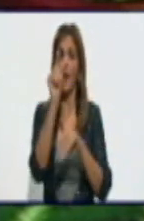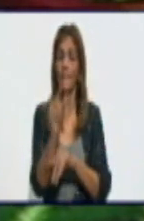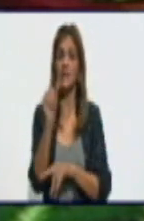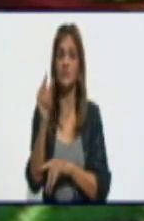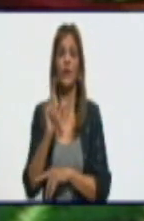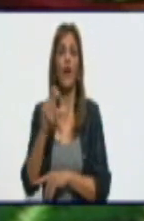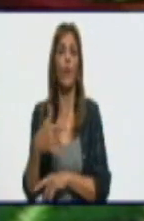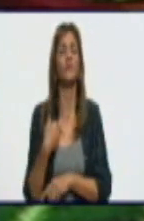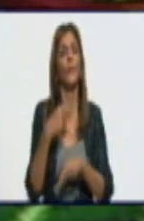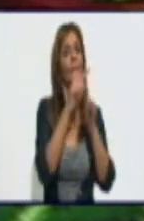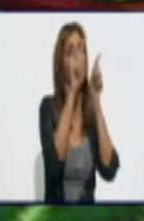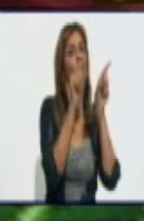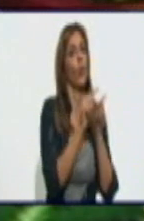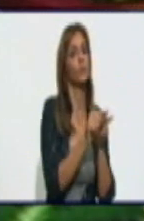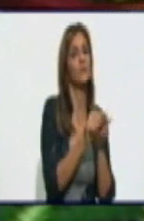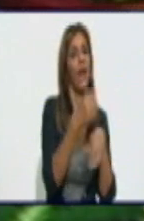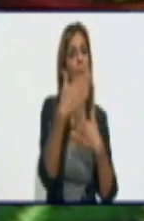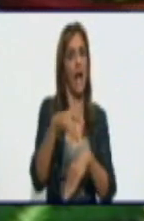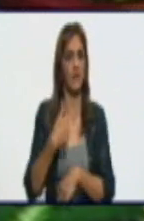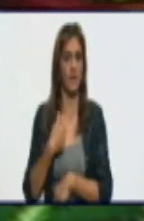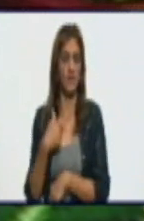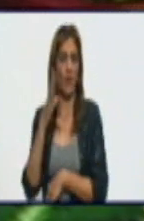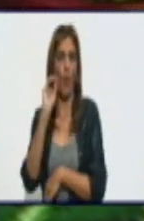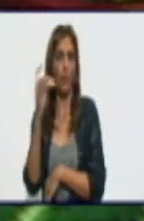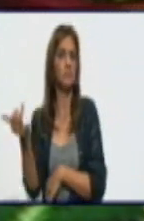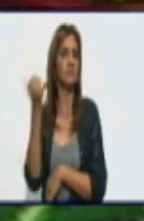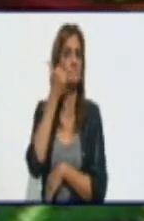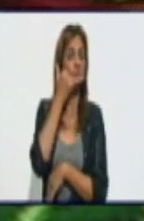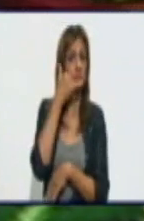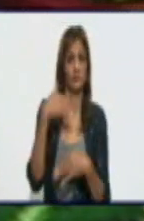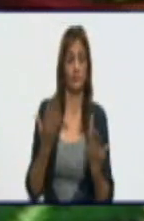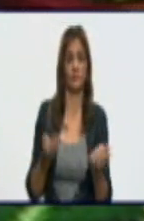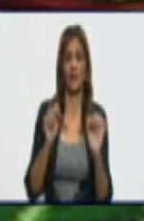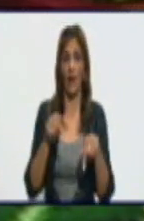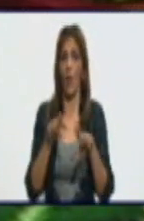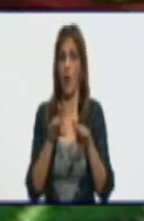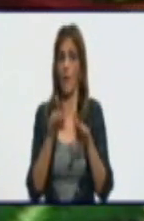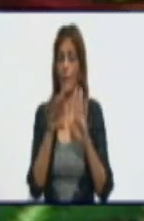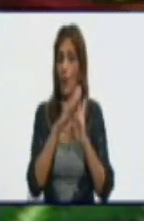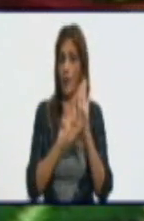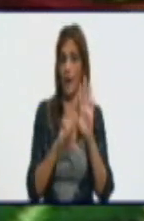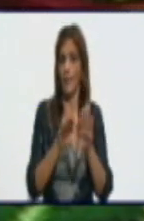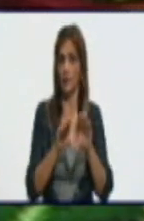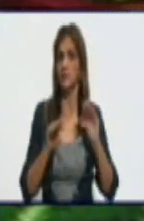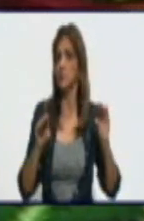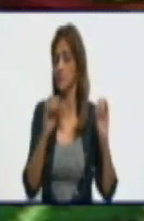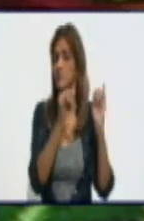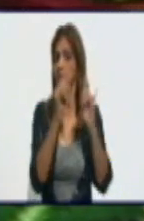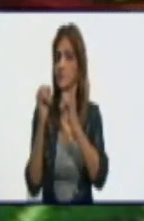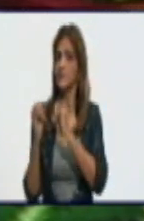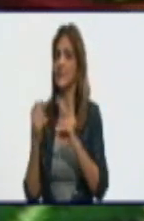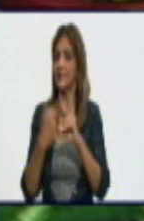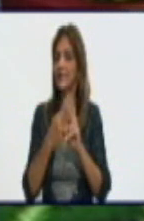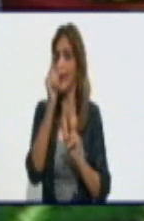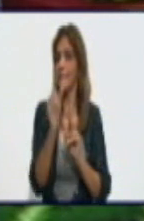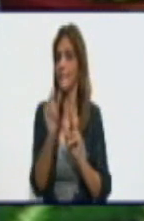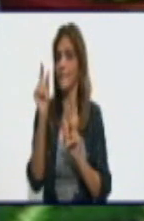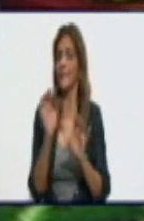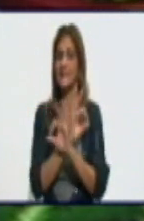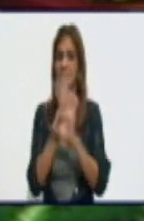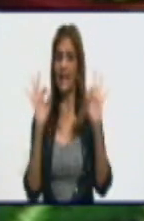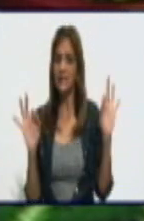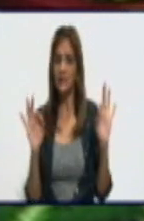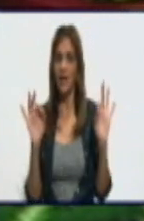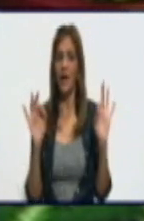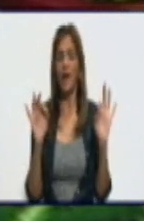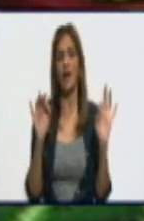que a través de este programa y con la presencia de la doctora y el resto de los expertos que por aquí pasan, uno aprende muchísimo